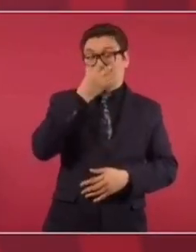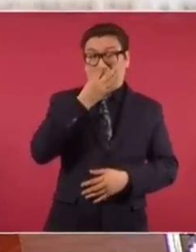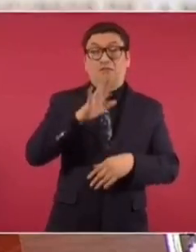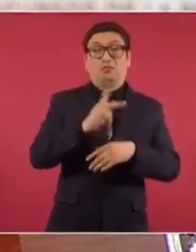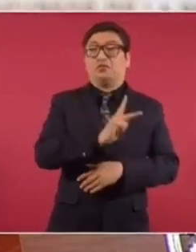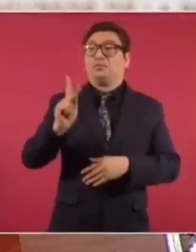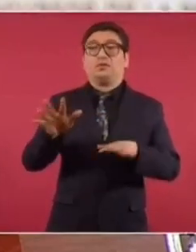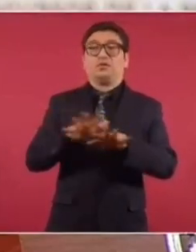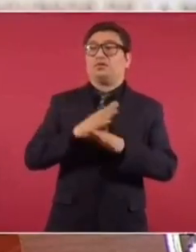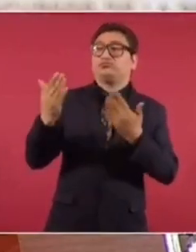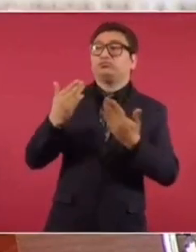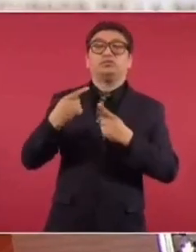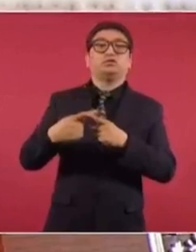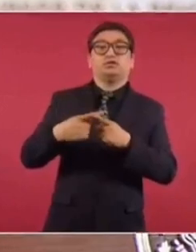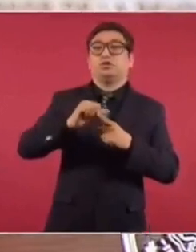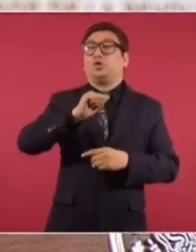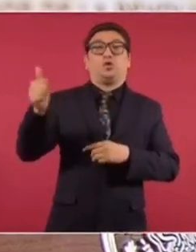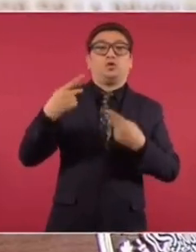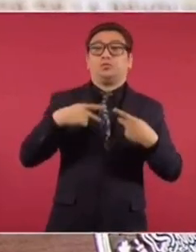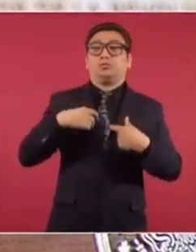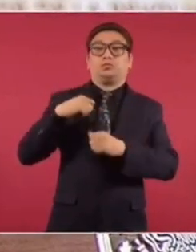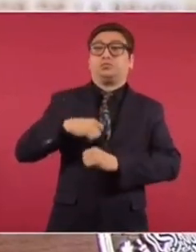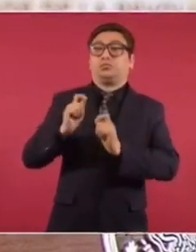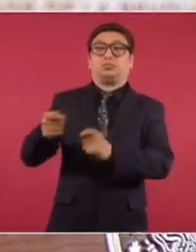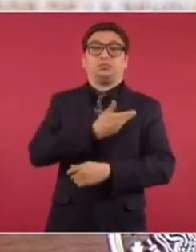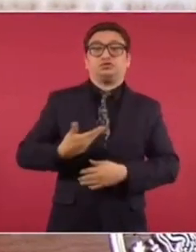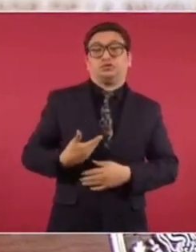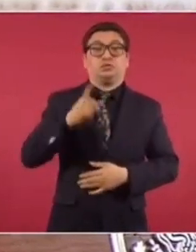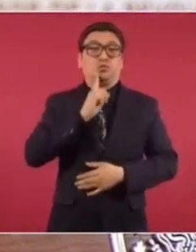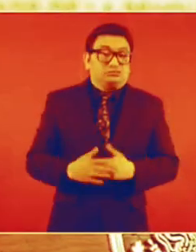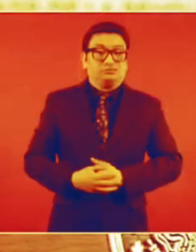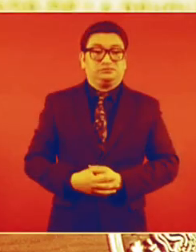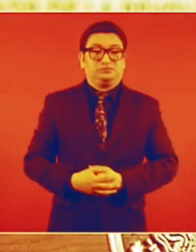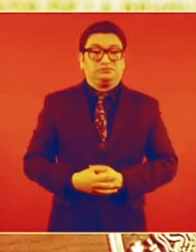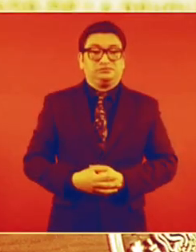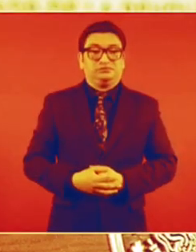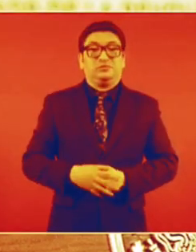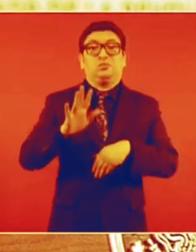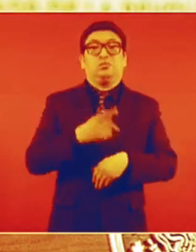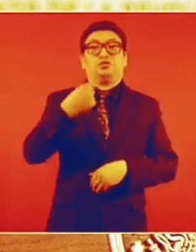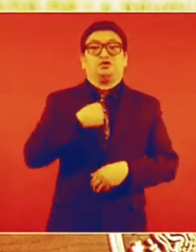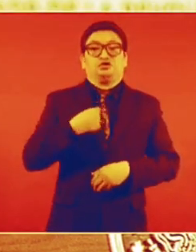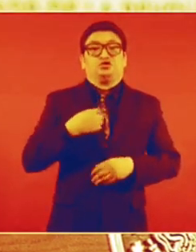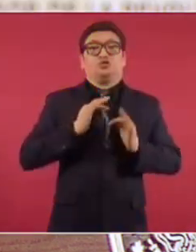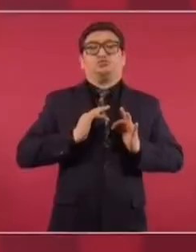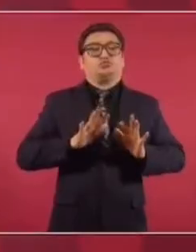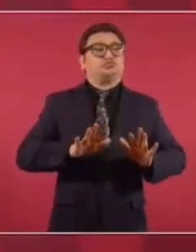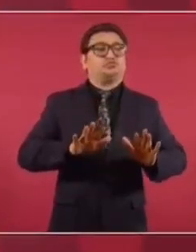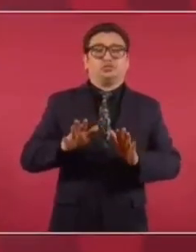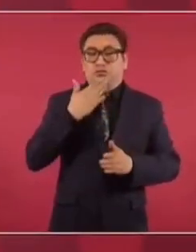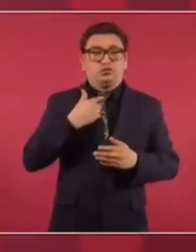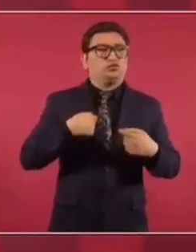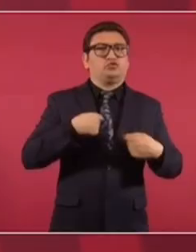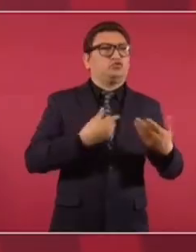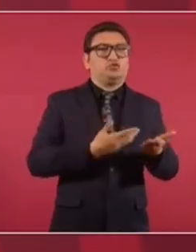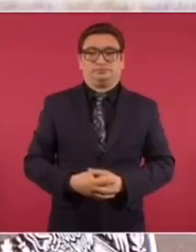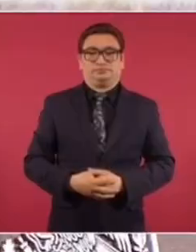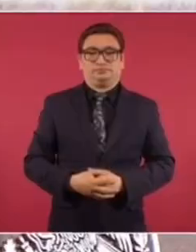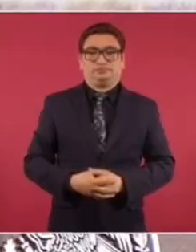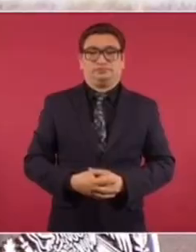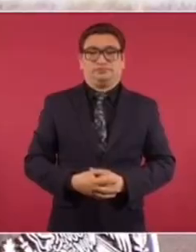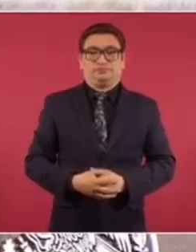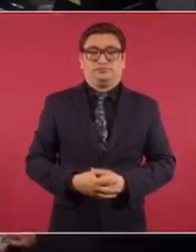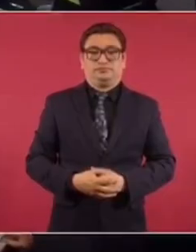a los que puedan quedar, mujeres o hombres, porque yo estoy muy moderado, no me ven pues,